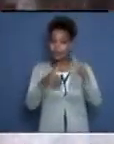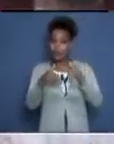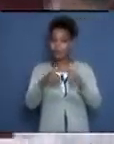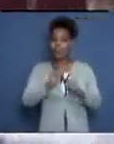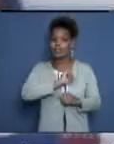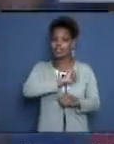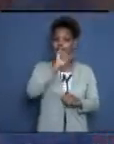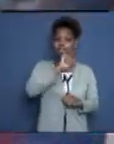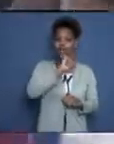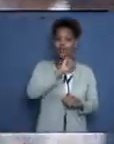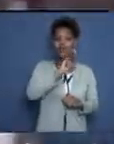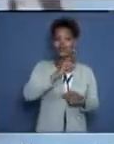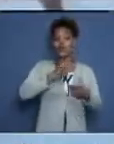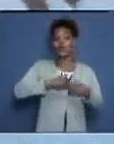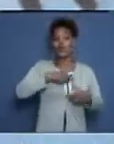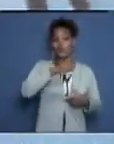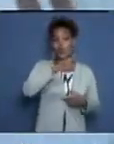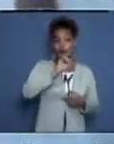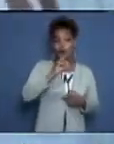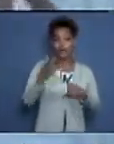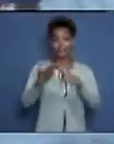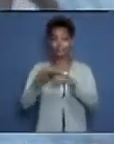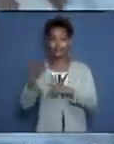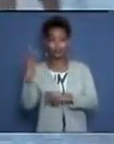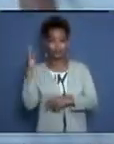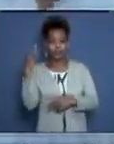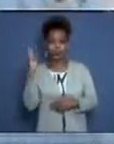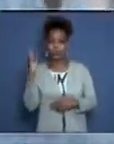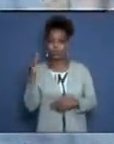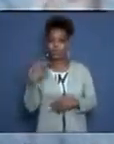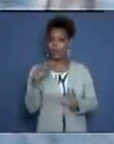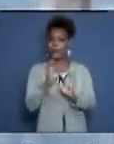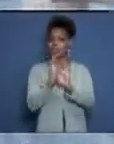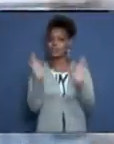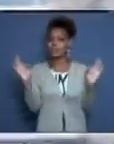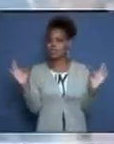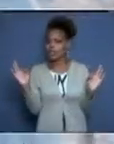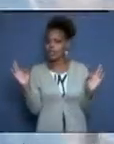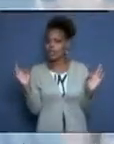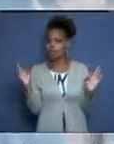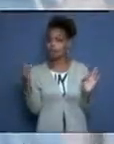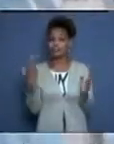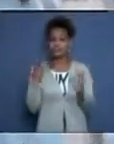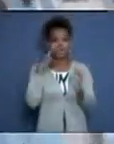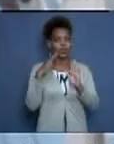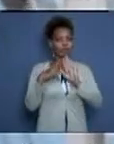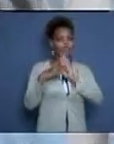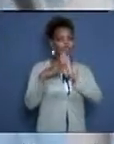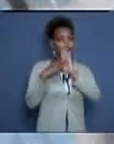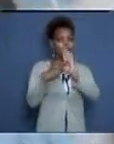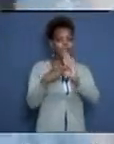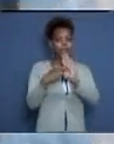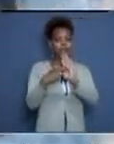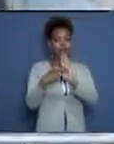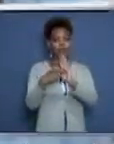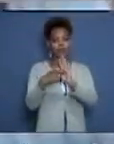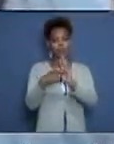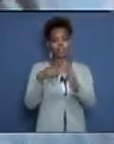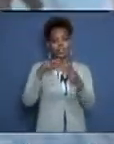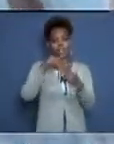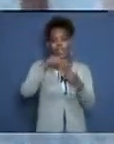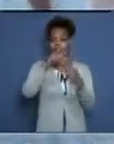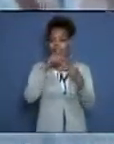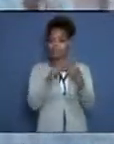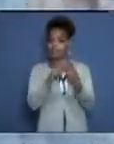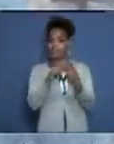medalla de bronce. Y aquí hay que resaltar de forma especial a los segundos títulos alcanzados por Roniel Iglesias, por Arlen López y